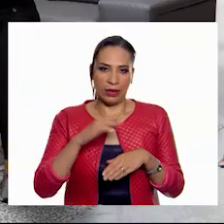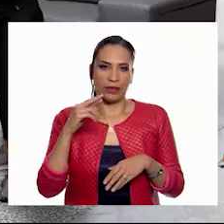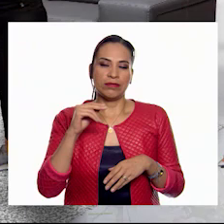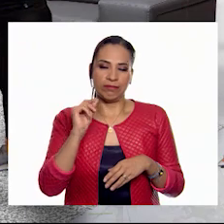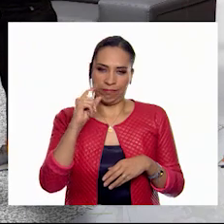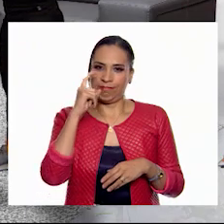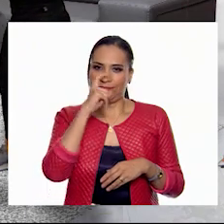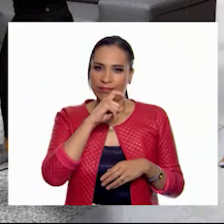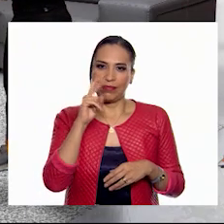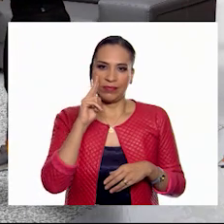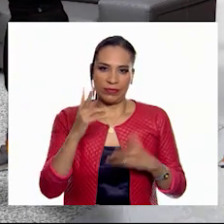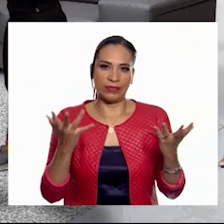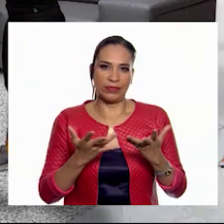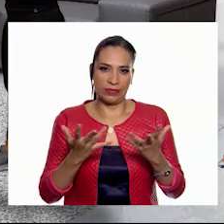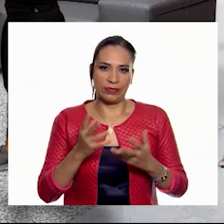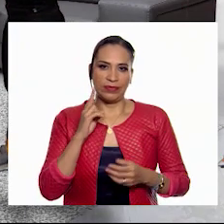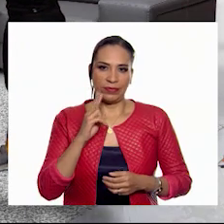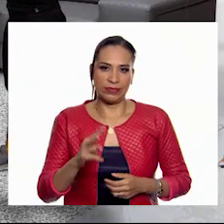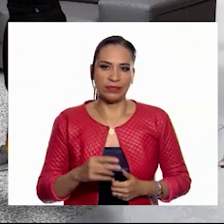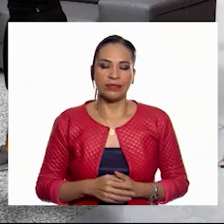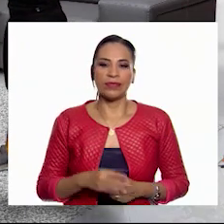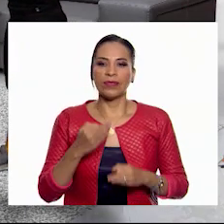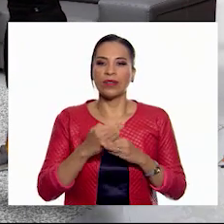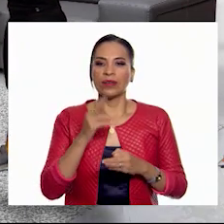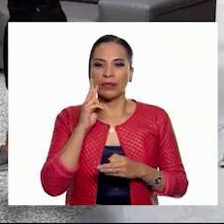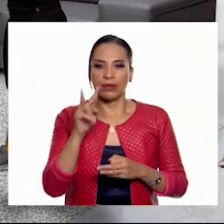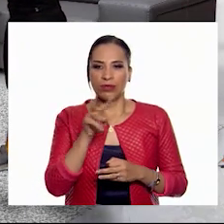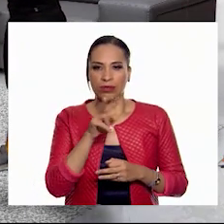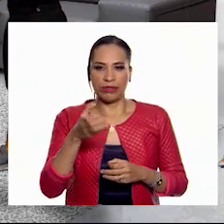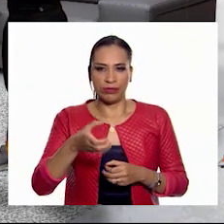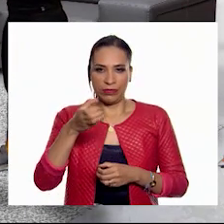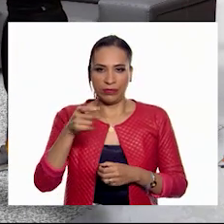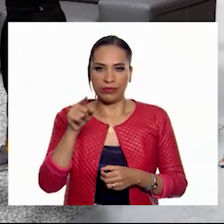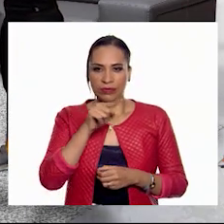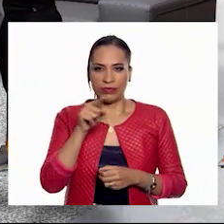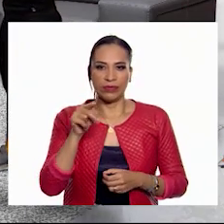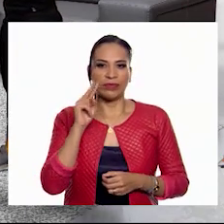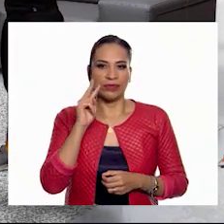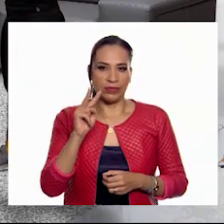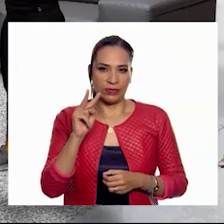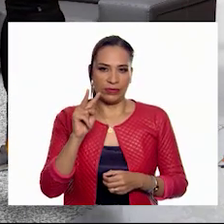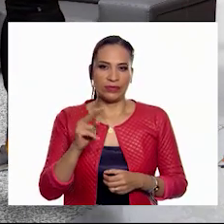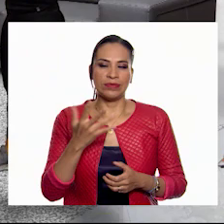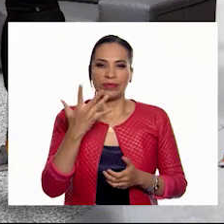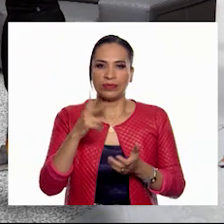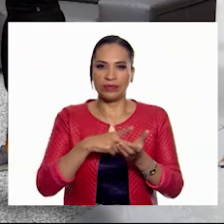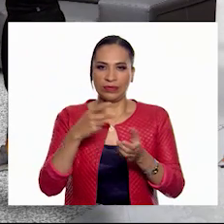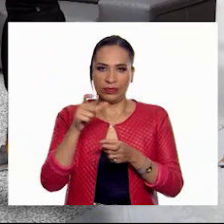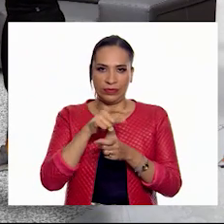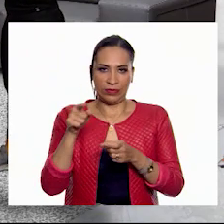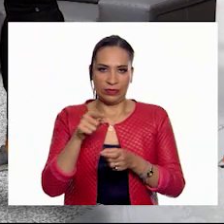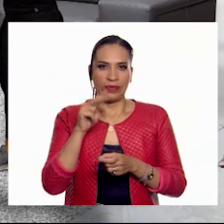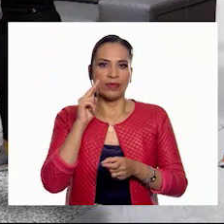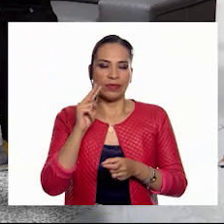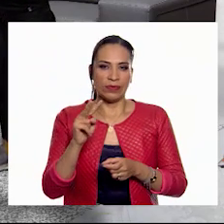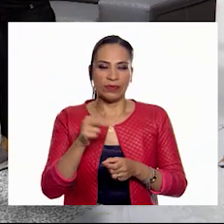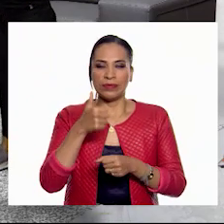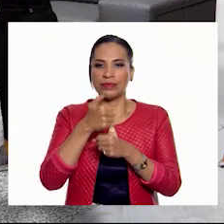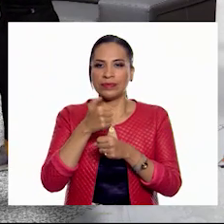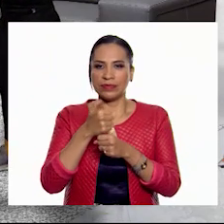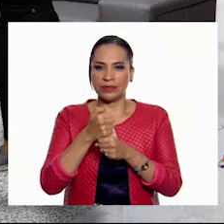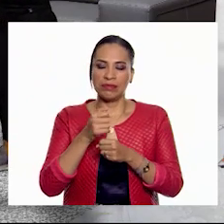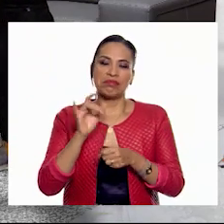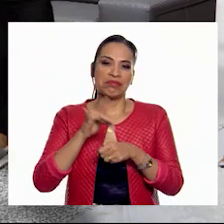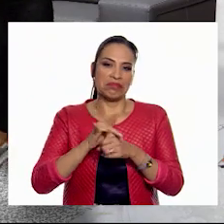más complejo. Jorge, le vamos a pegar entre los dos. Ajá. Y vamos a hacer cinco golpes seguidos. Y al sexto,